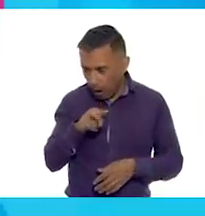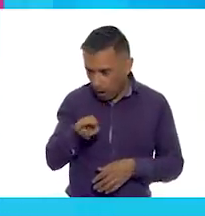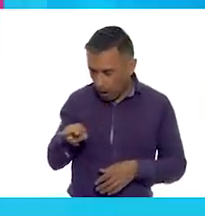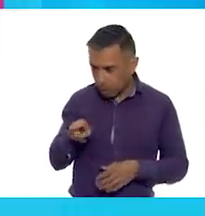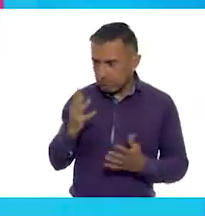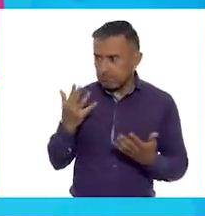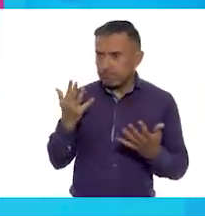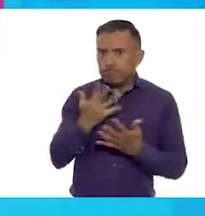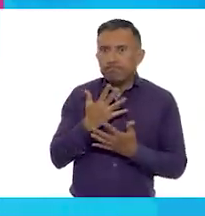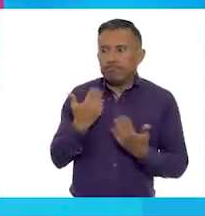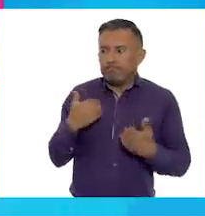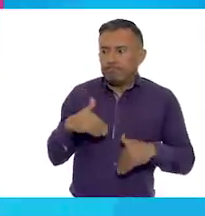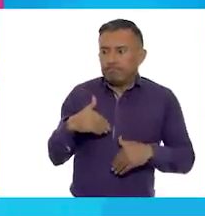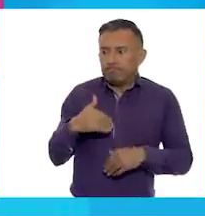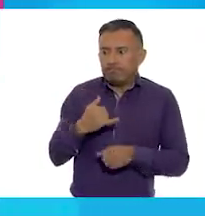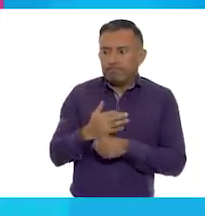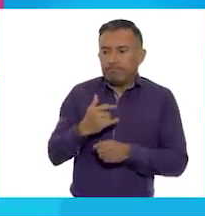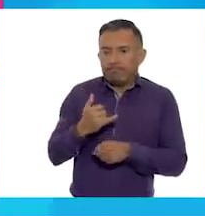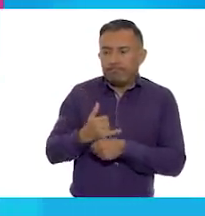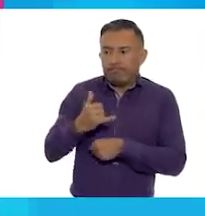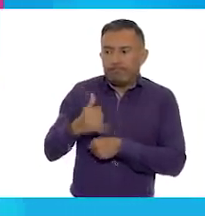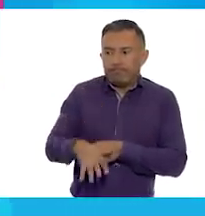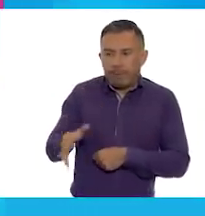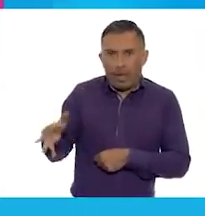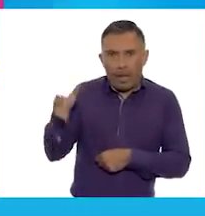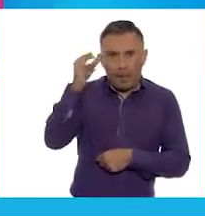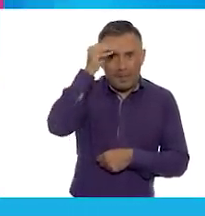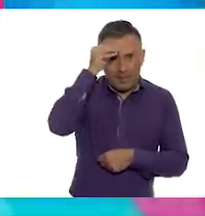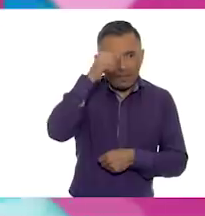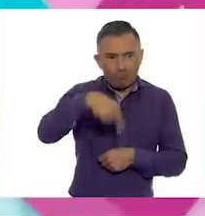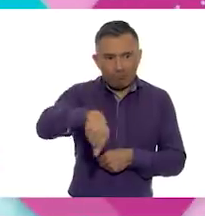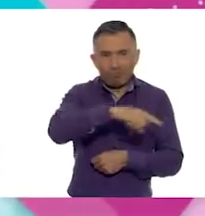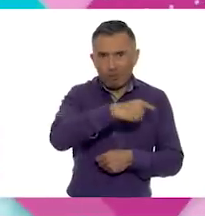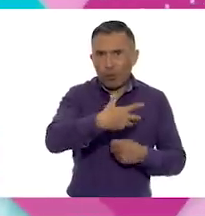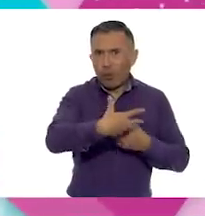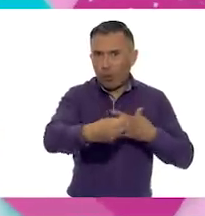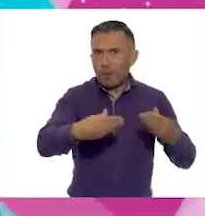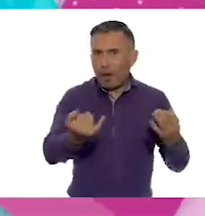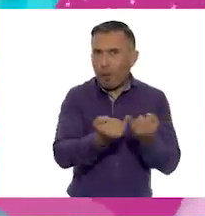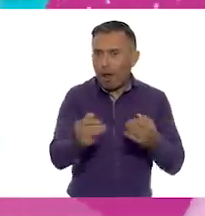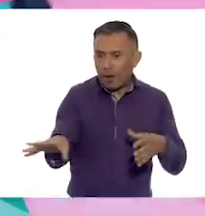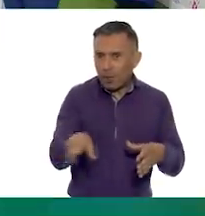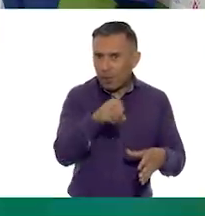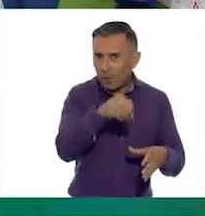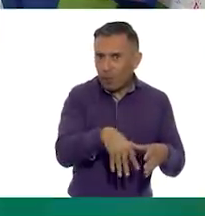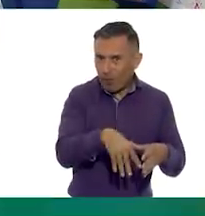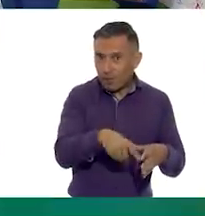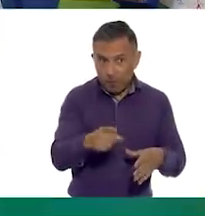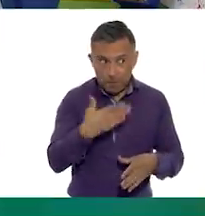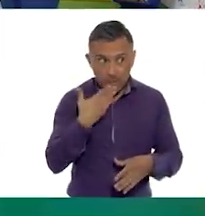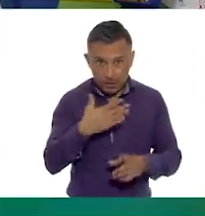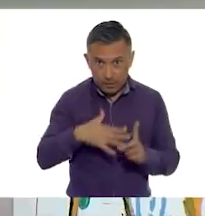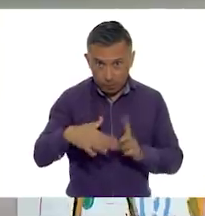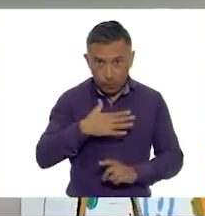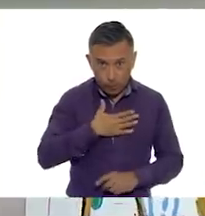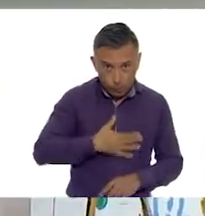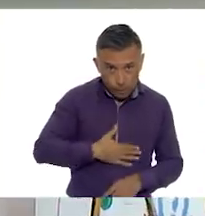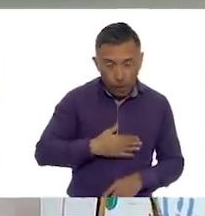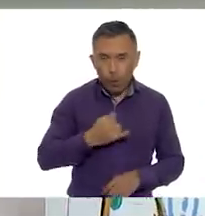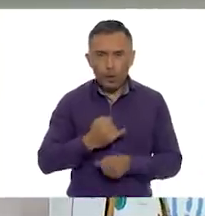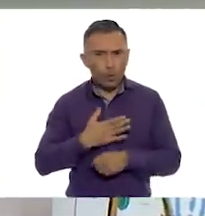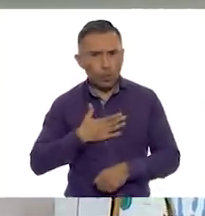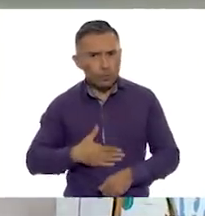aprendieron. ¿Qué piensan? ¿Esta es una situación justa o injusta? Ah, yo creo que es una situación justa.